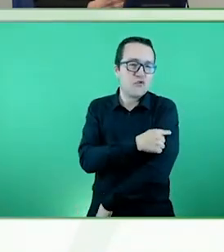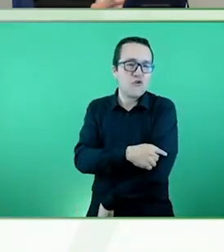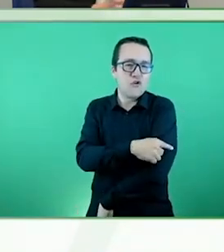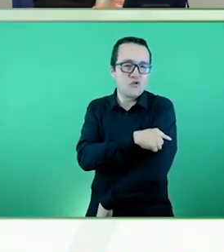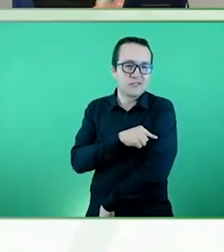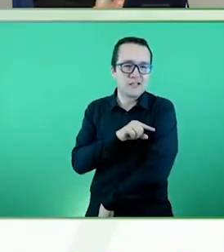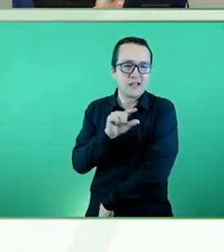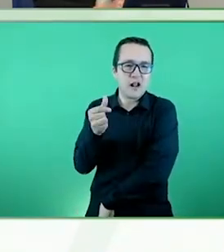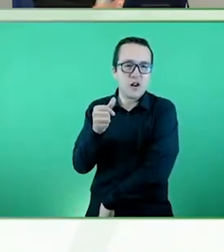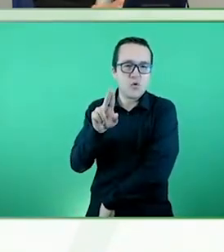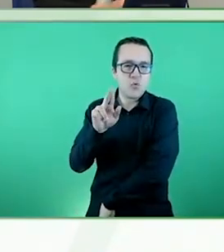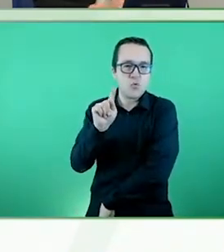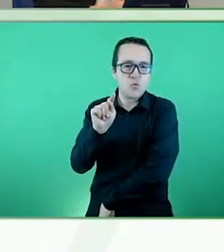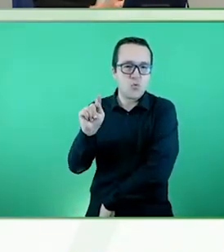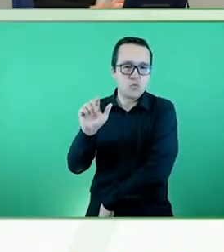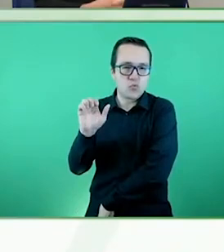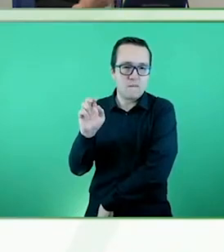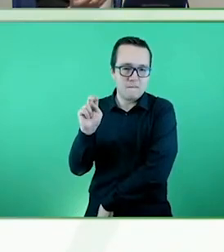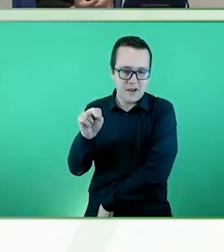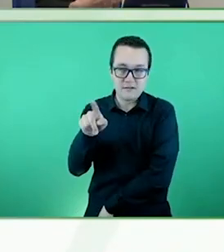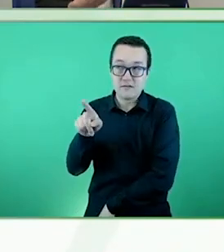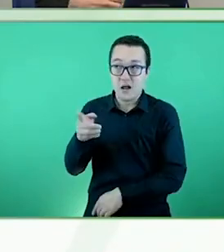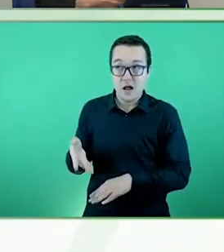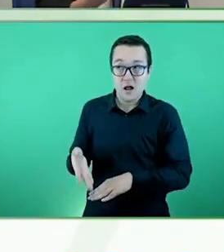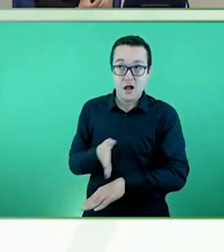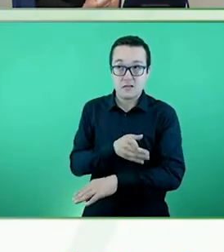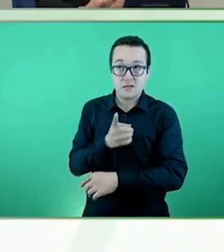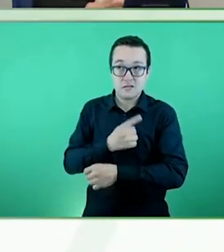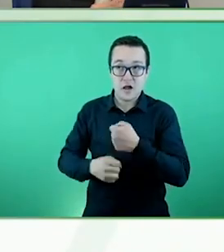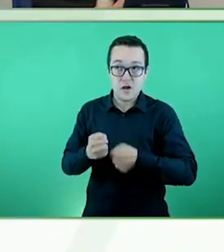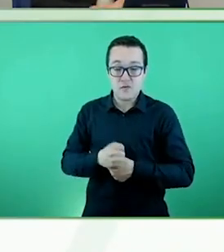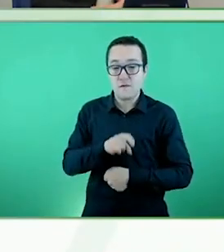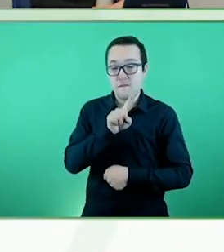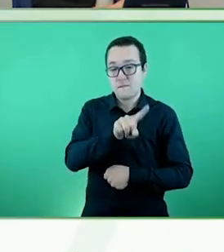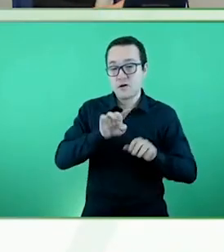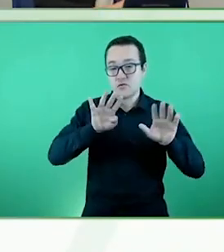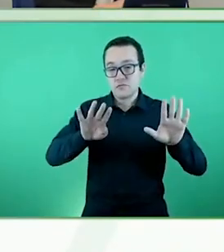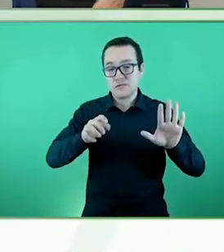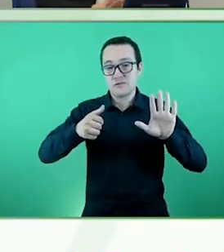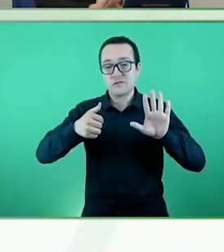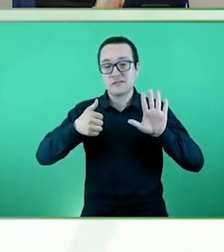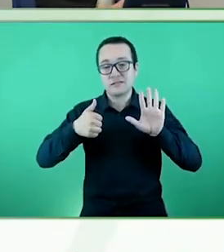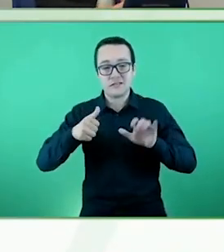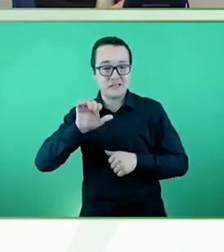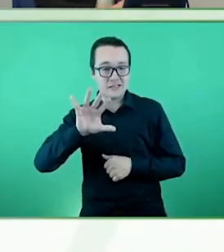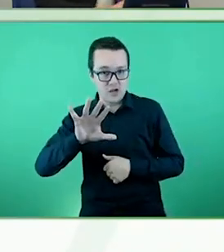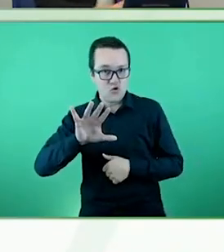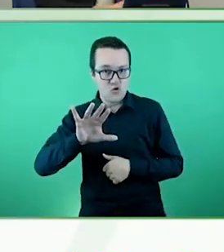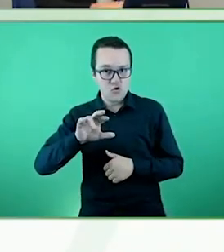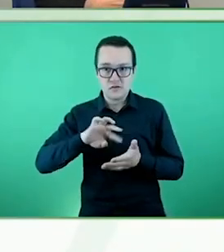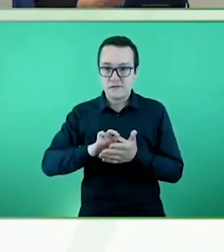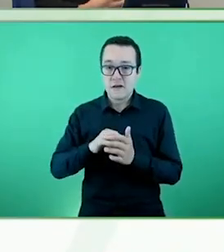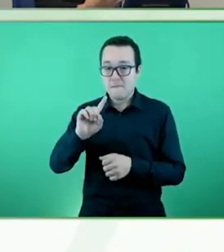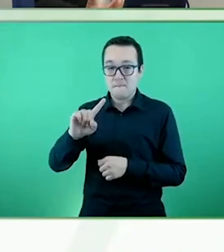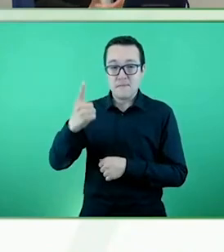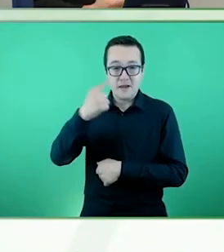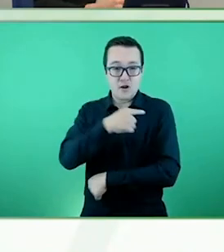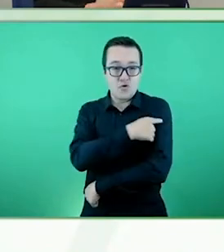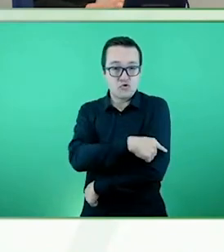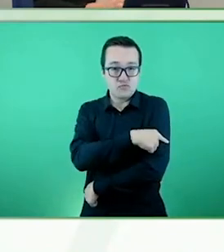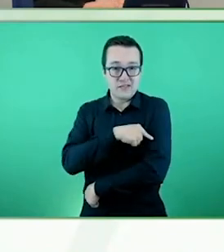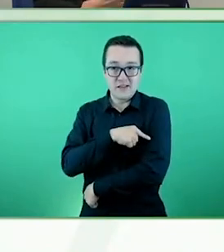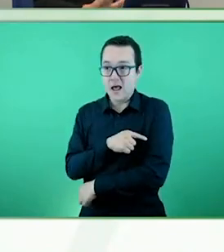que se construyó en el año 65, 1965, y fue uno de los primeros hospitales, o el primero vaya, en realizar